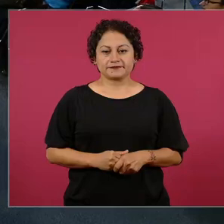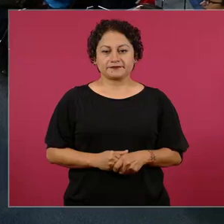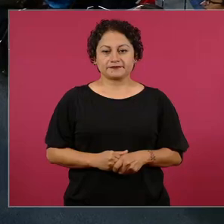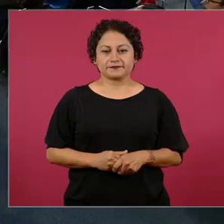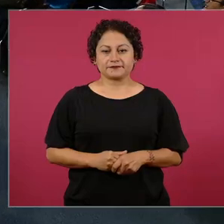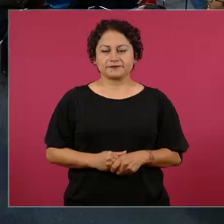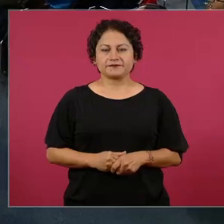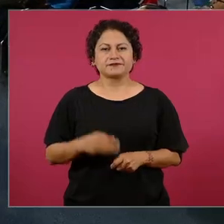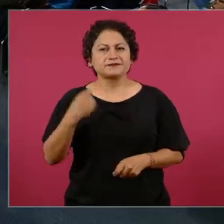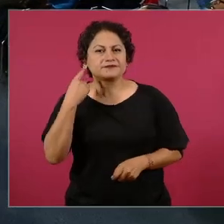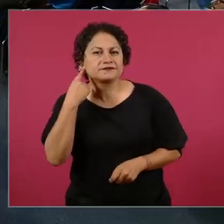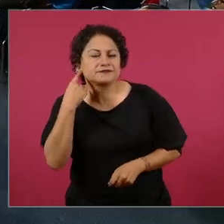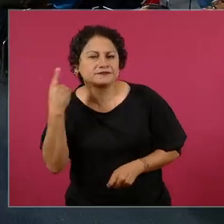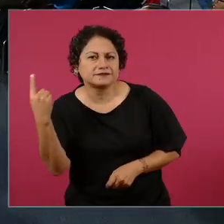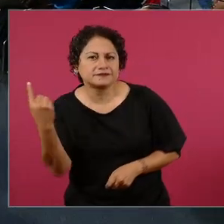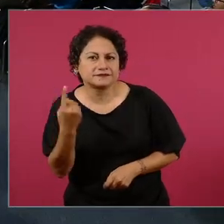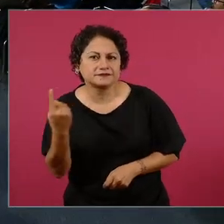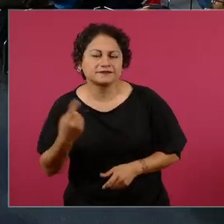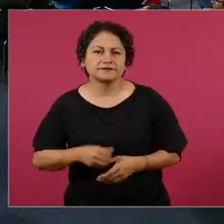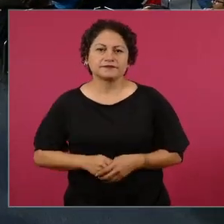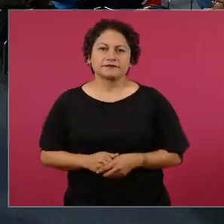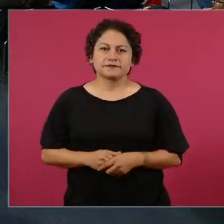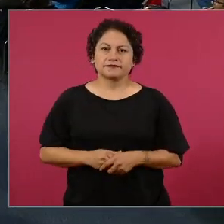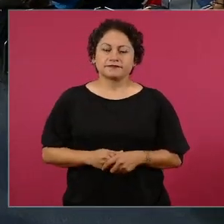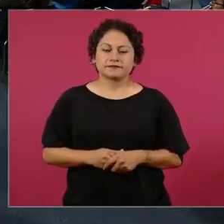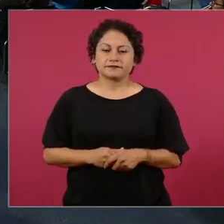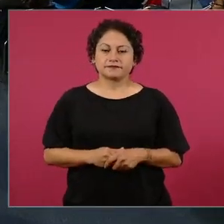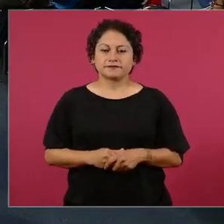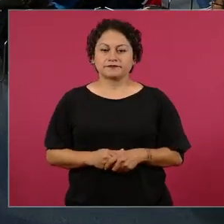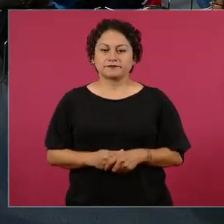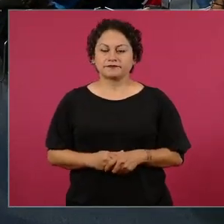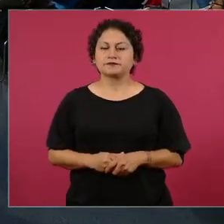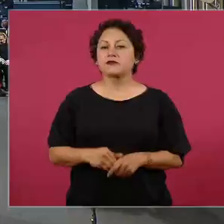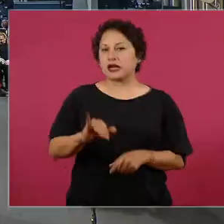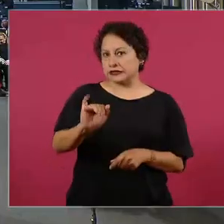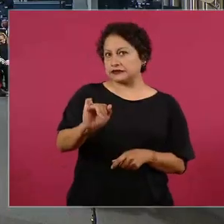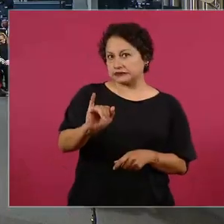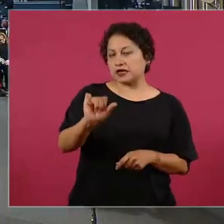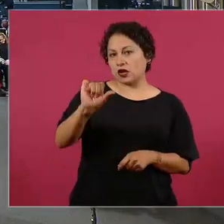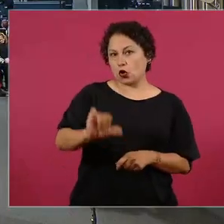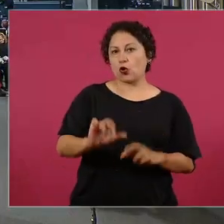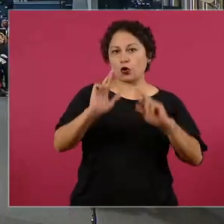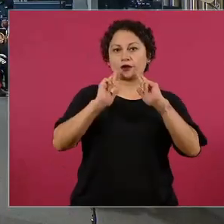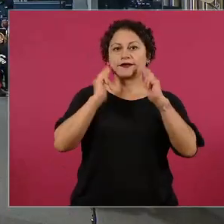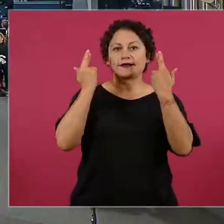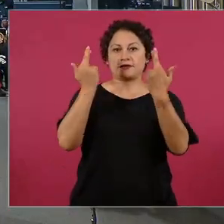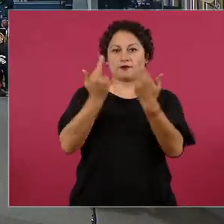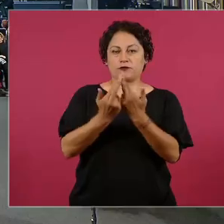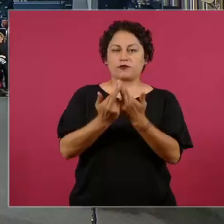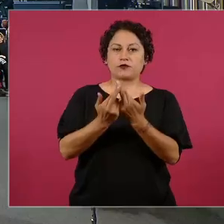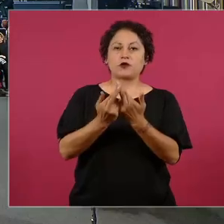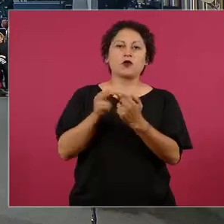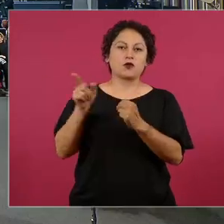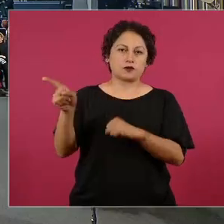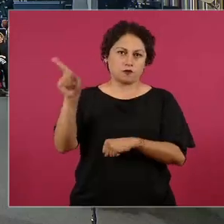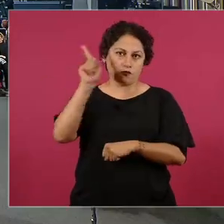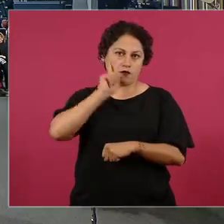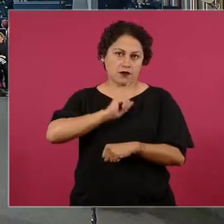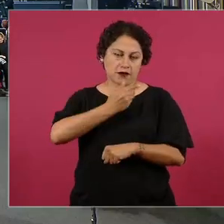¿eh? ¿es un año con la presidenta hoy? sí hoy tenemos reunión con la presidenta